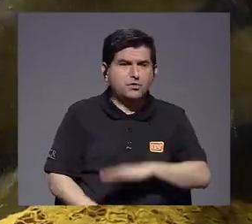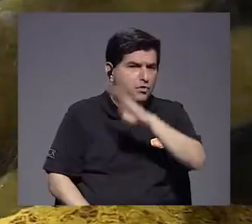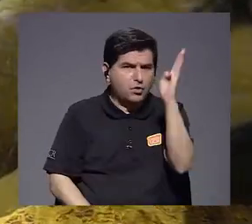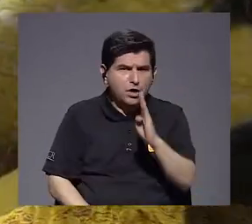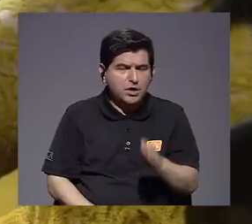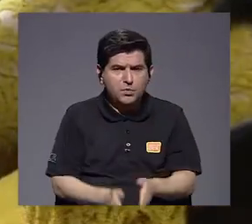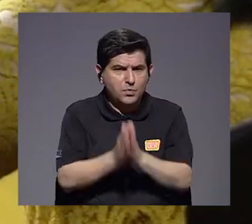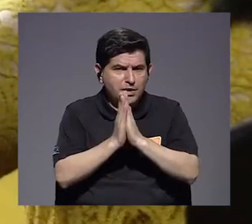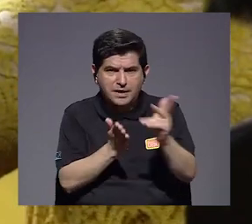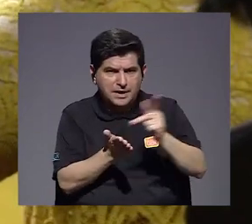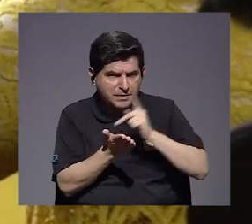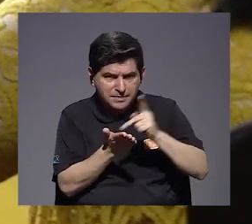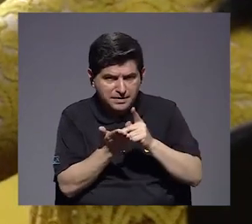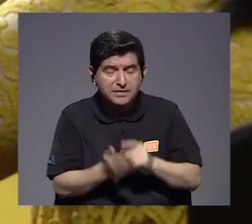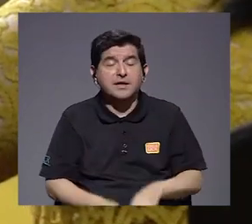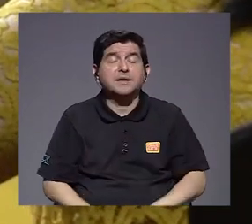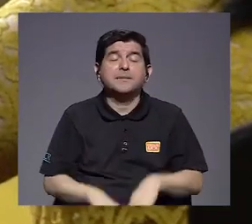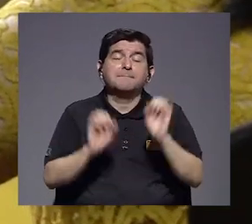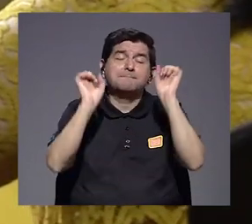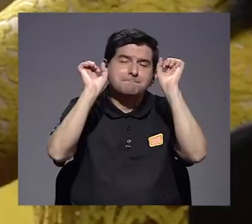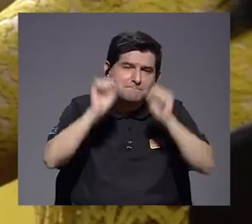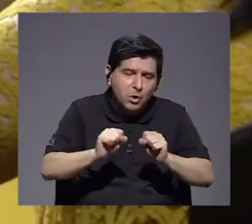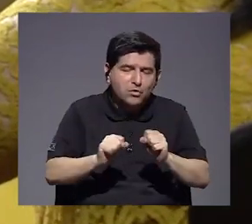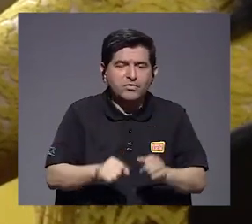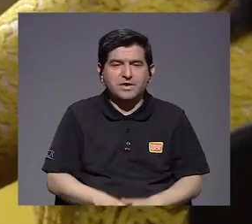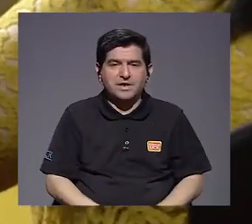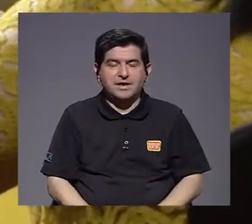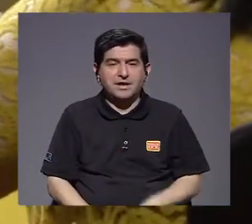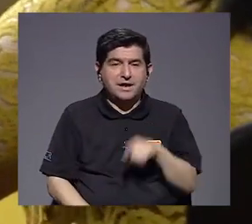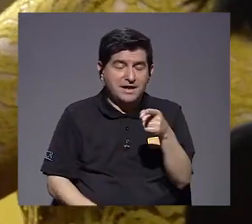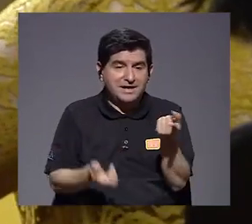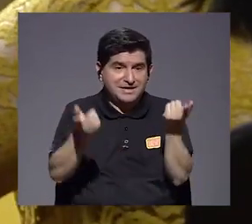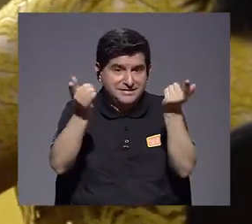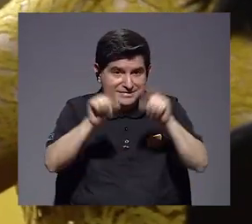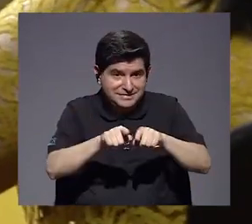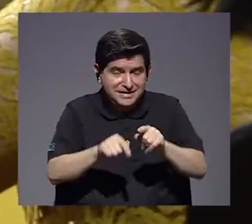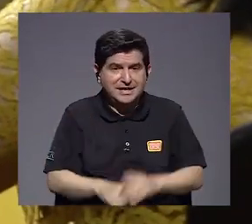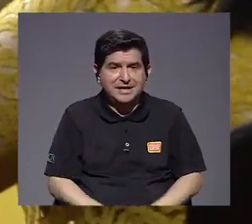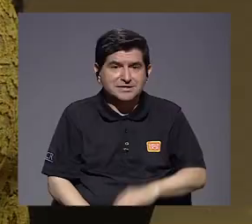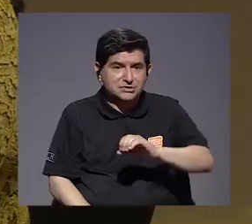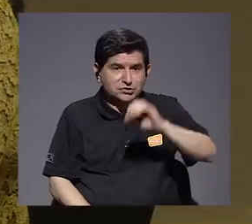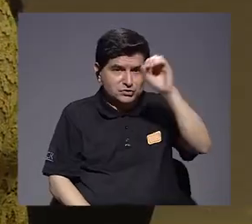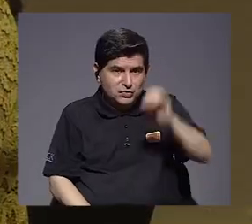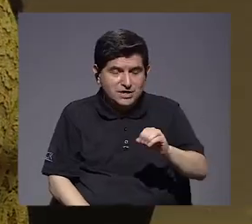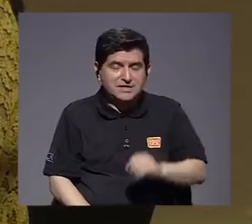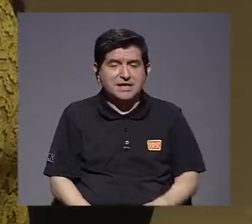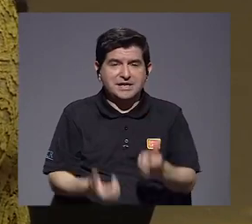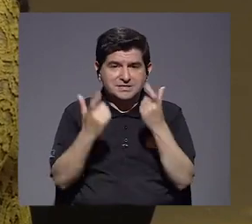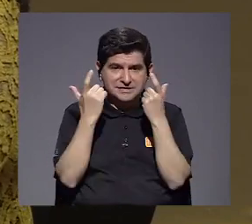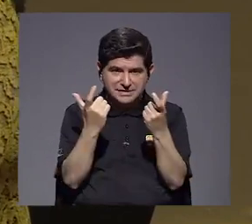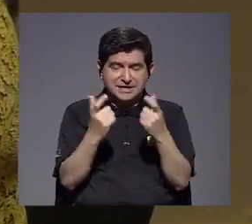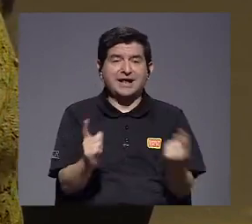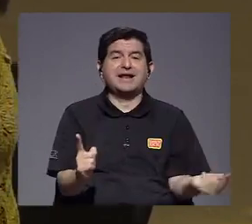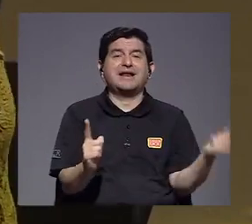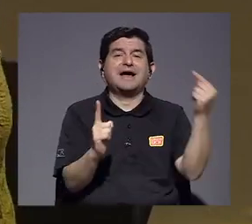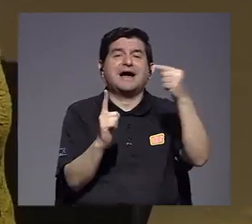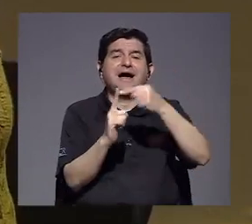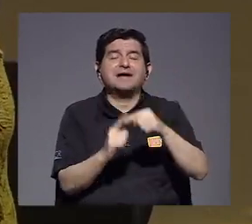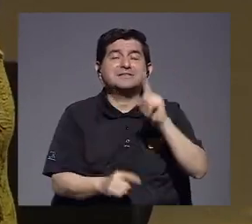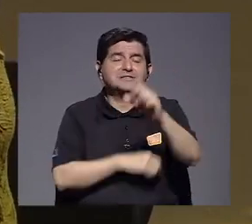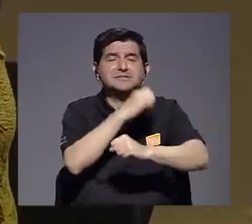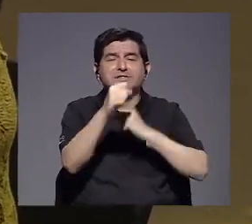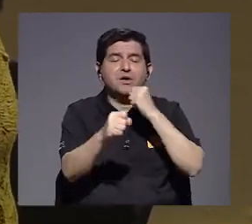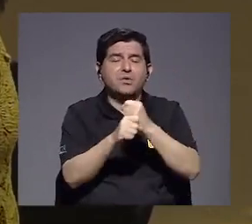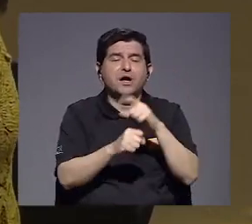de nunca cobrarlos, entonces? Con la disposición de cobrar los intereses y el capital hasta por